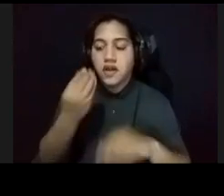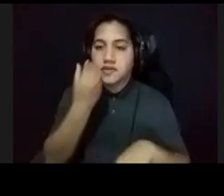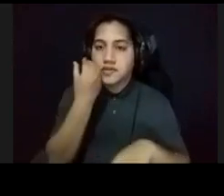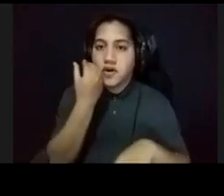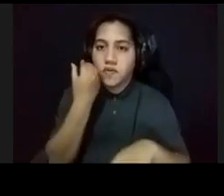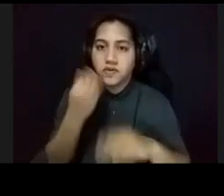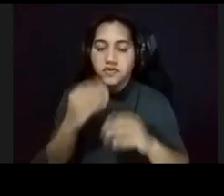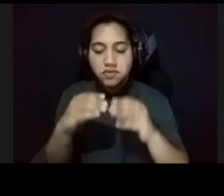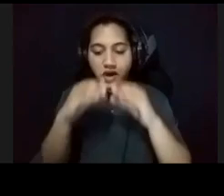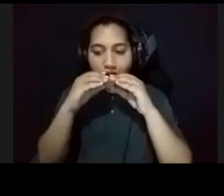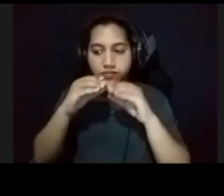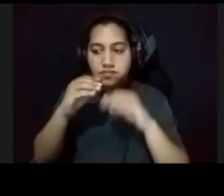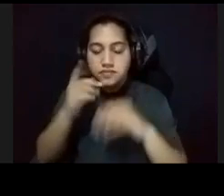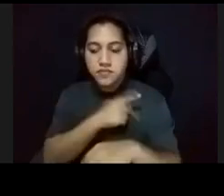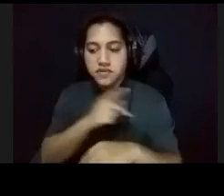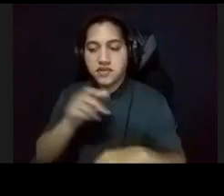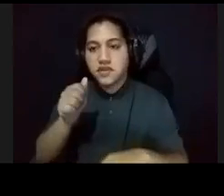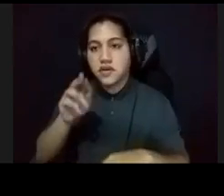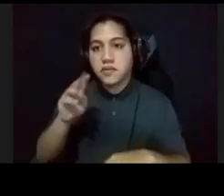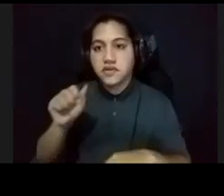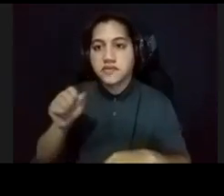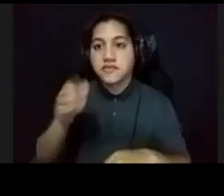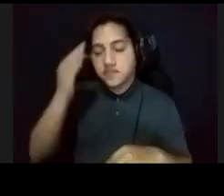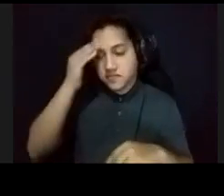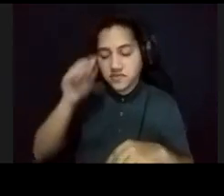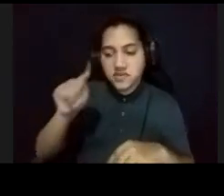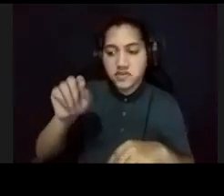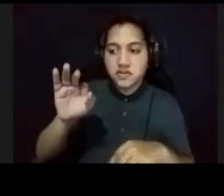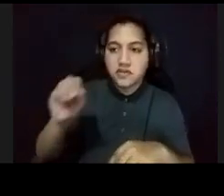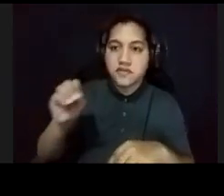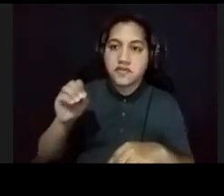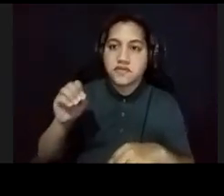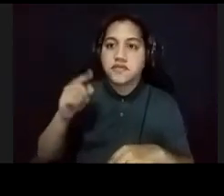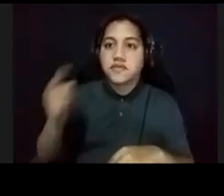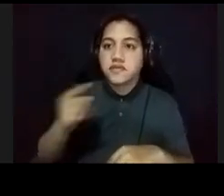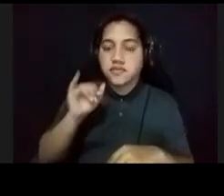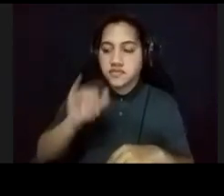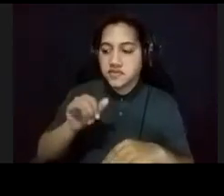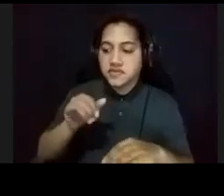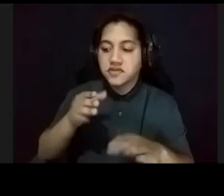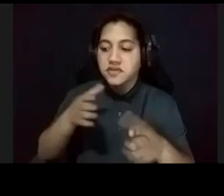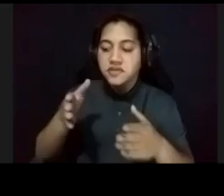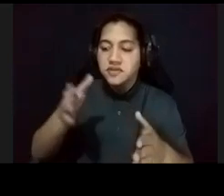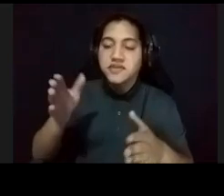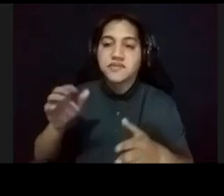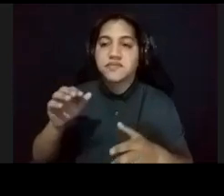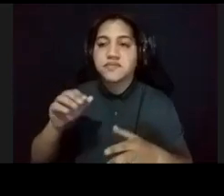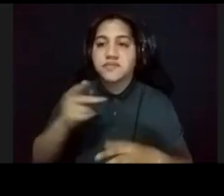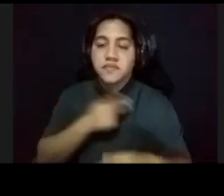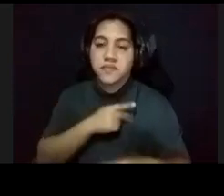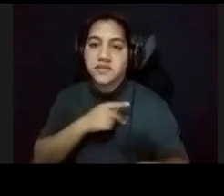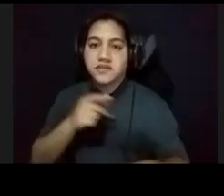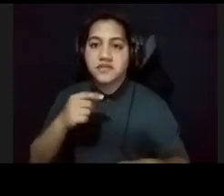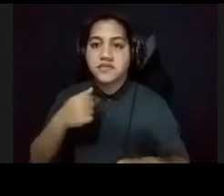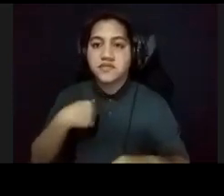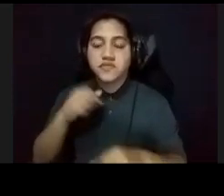de armas, y yo sabía, que don Tefo, siempre estaba por allí, por la plaza, y cuando yo trabajé,